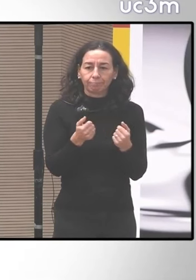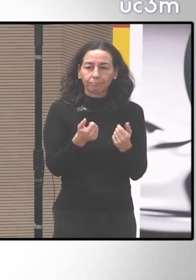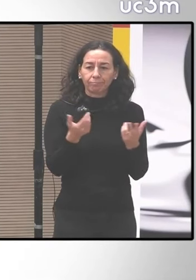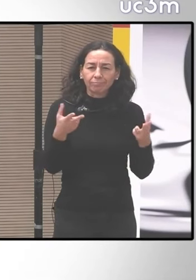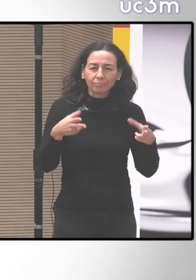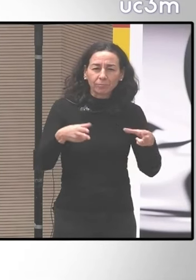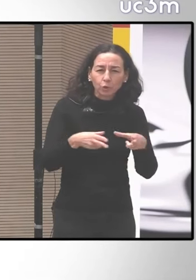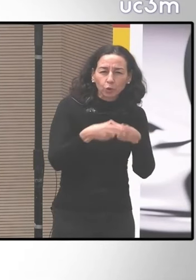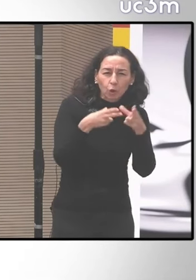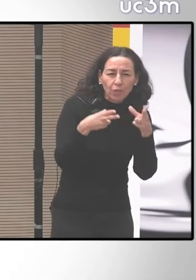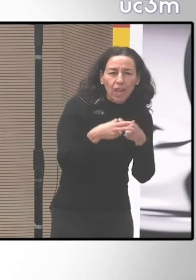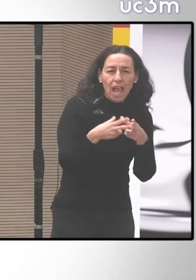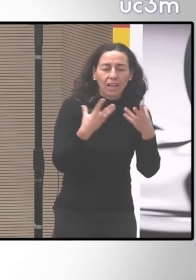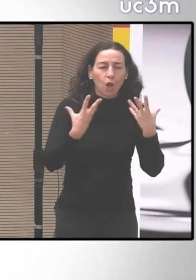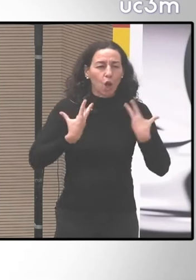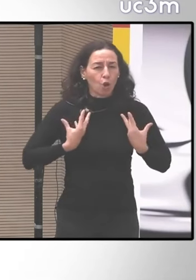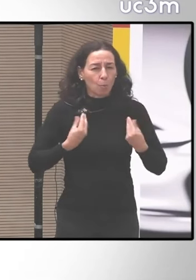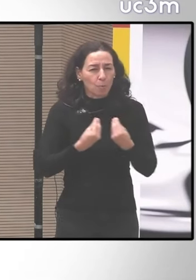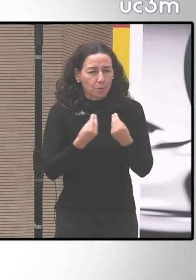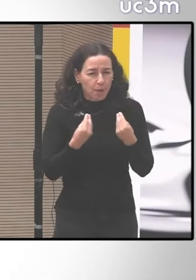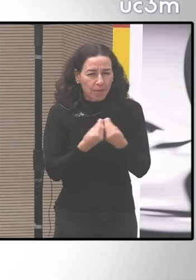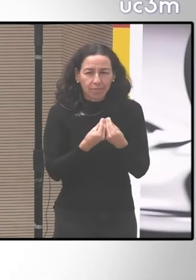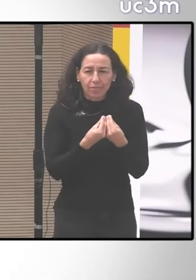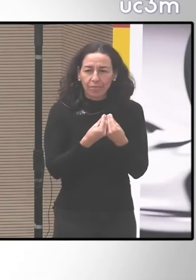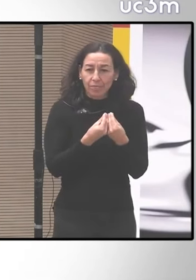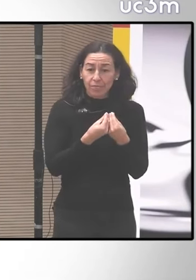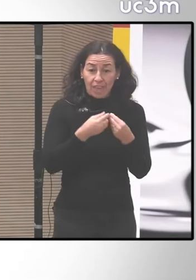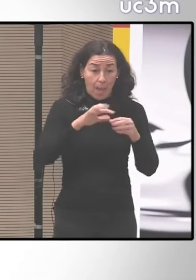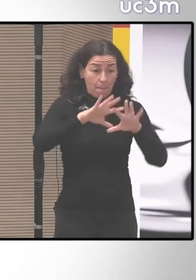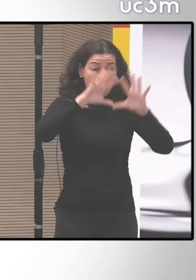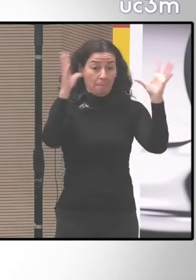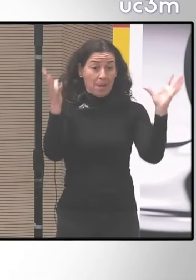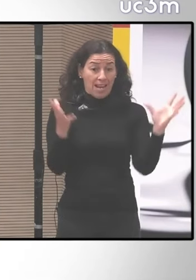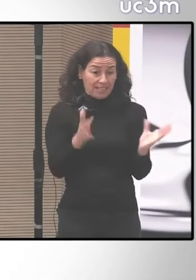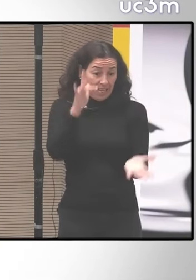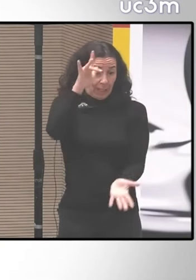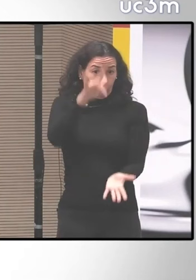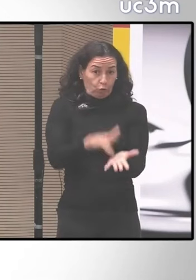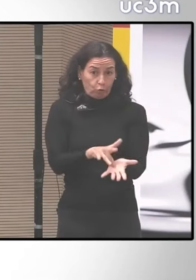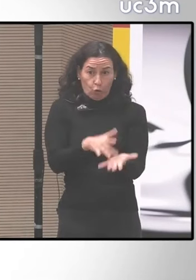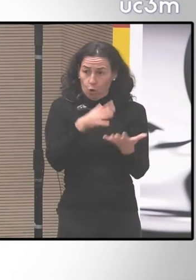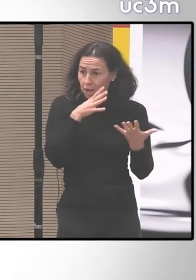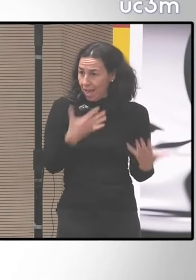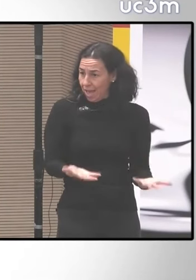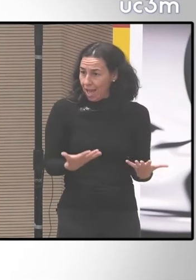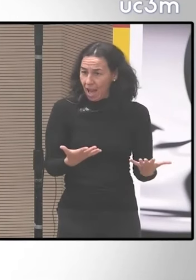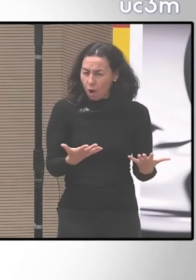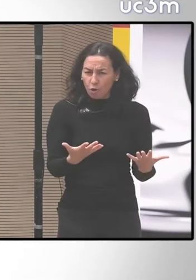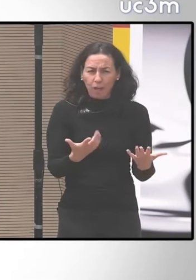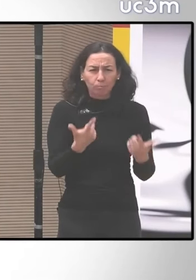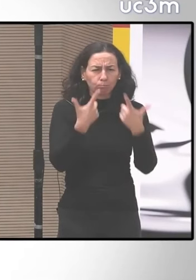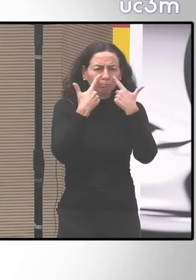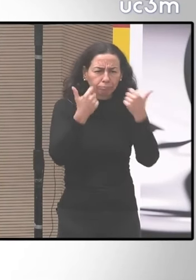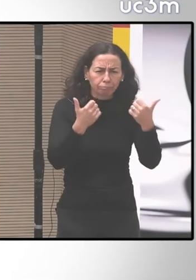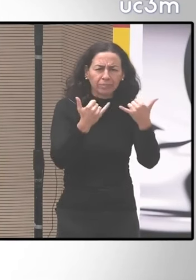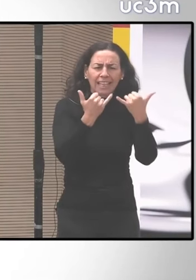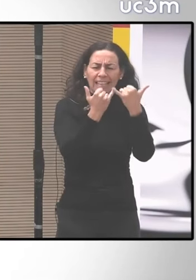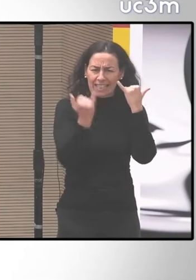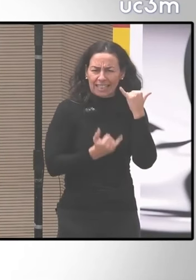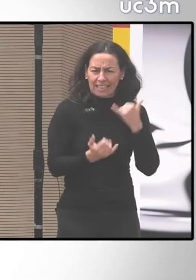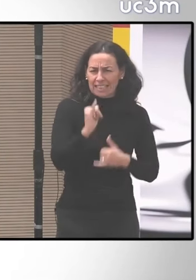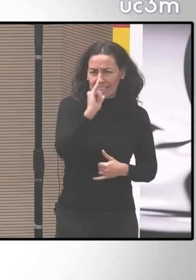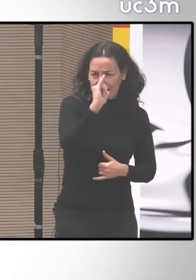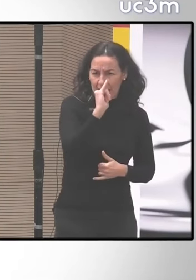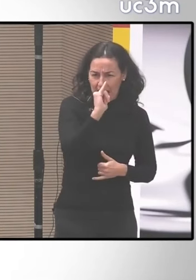sociales de convivencia humana sobre este planeta que nos toca están en crisis y en interacción obviamente